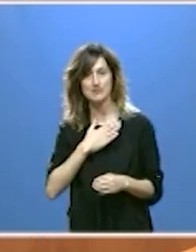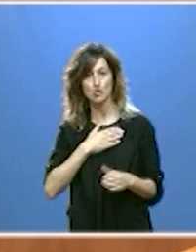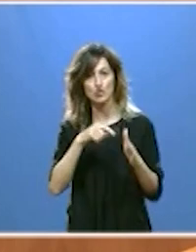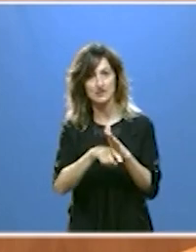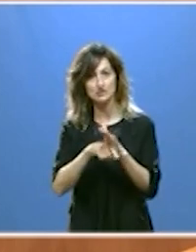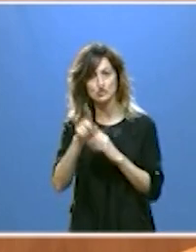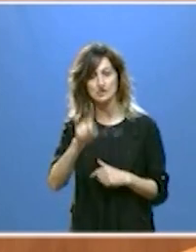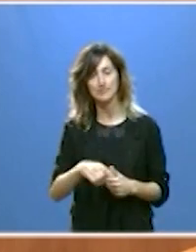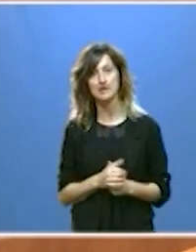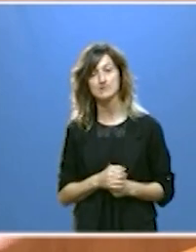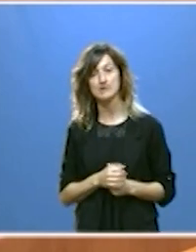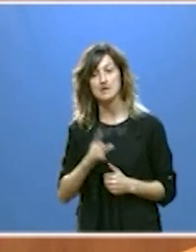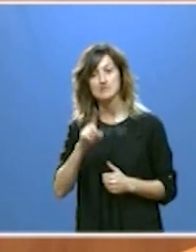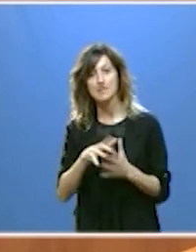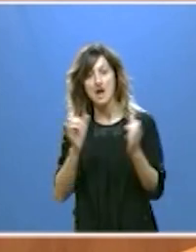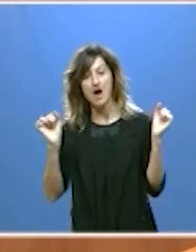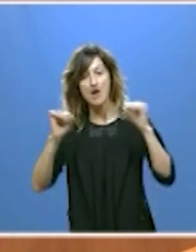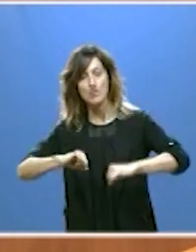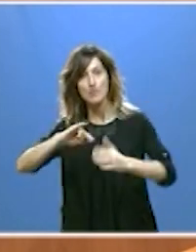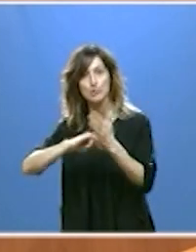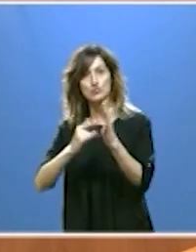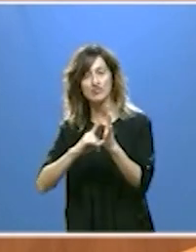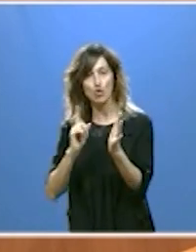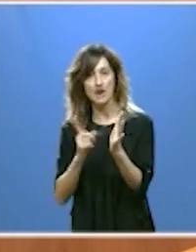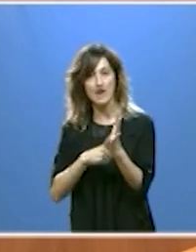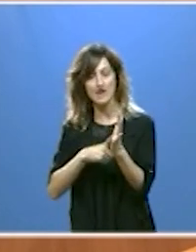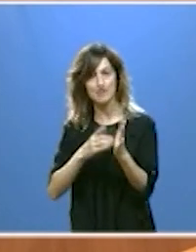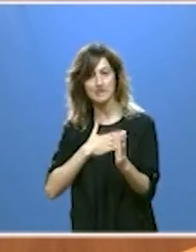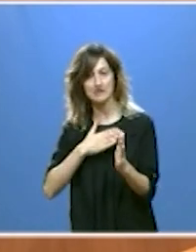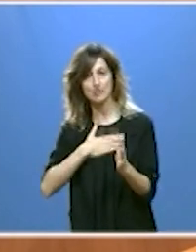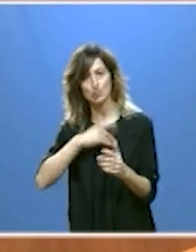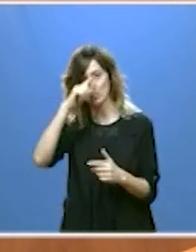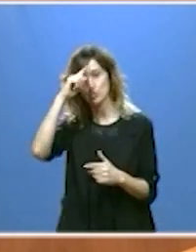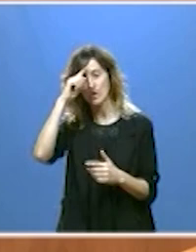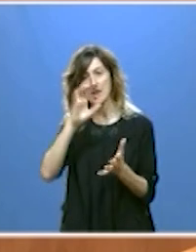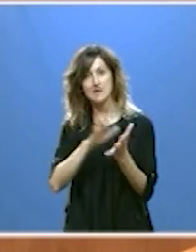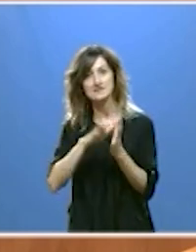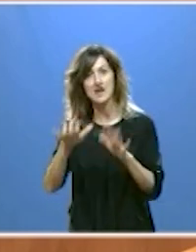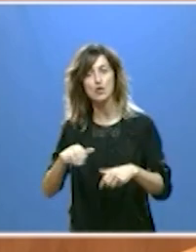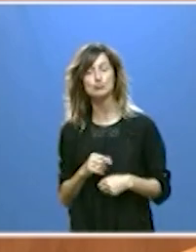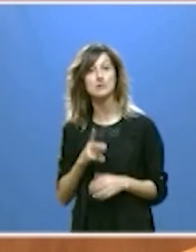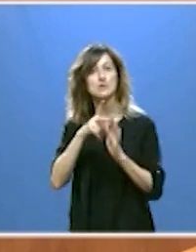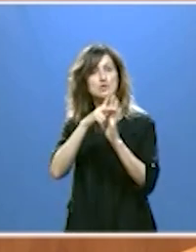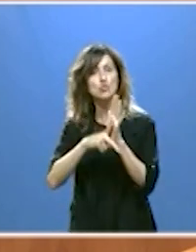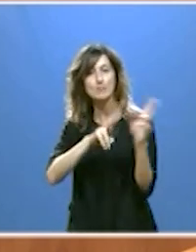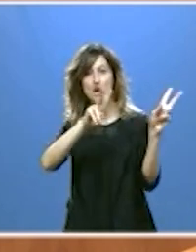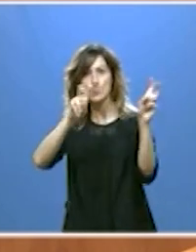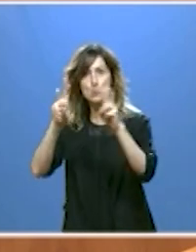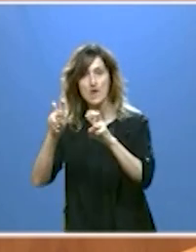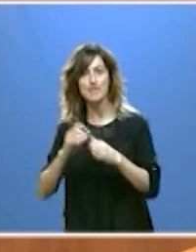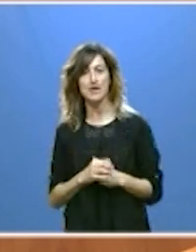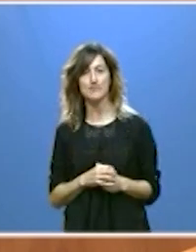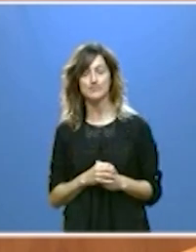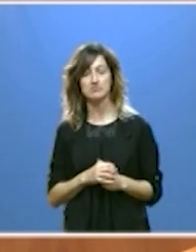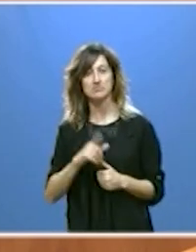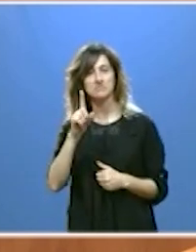y hemos aprobado también el proyecto ley de patrimonio cultural de Castilla y León. Una normativa novedosa que además